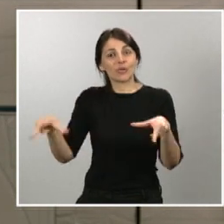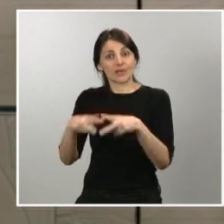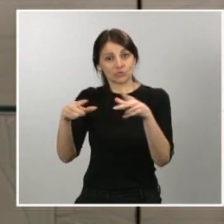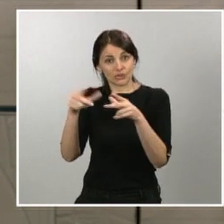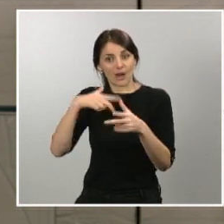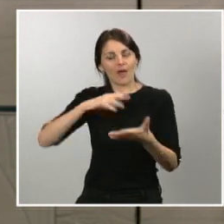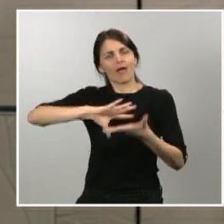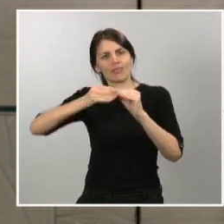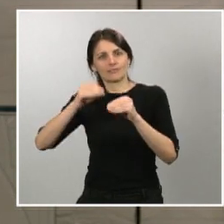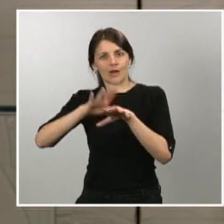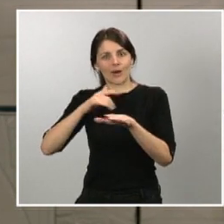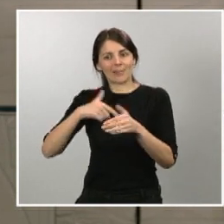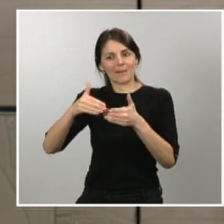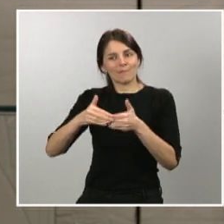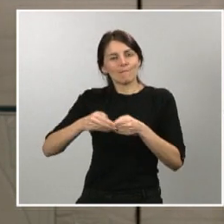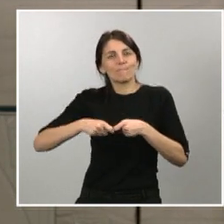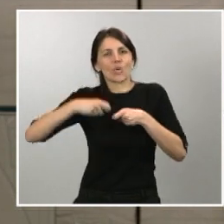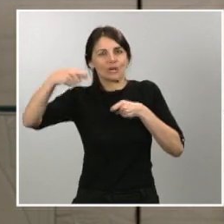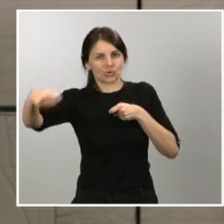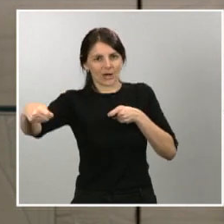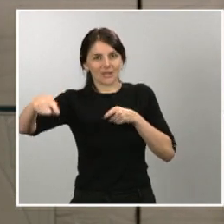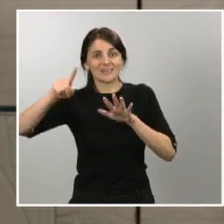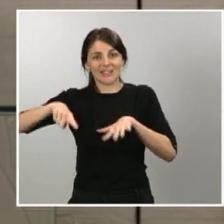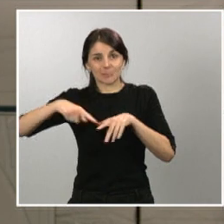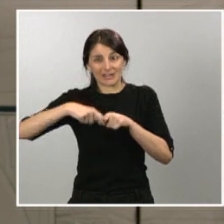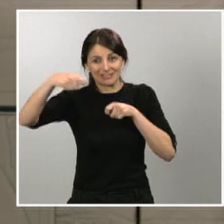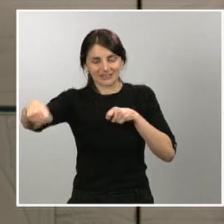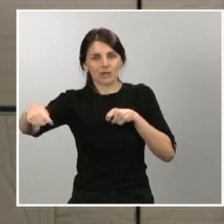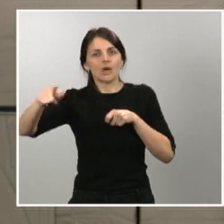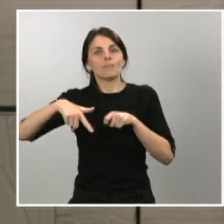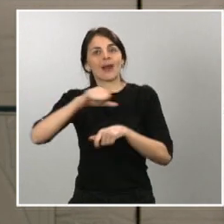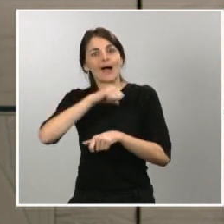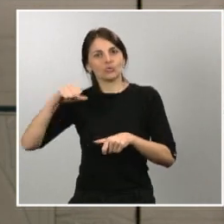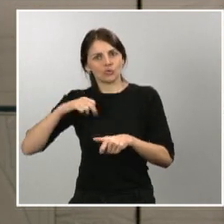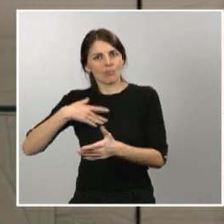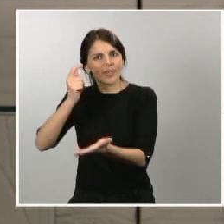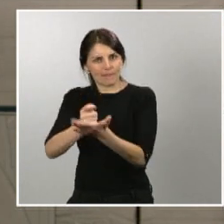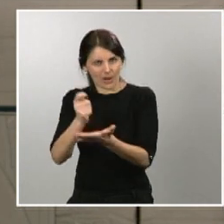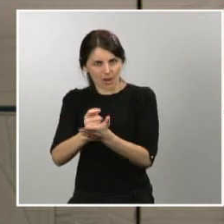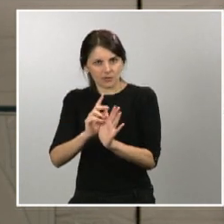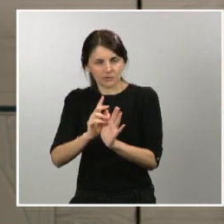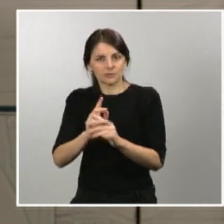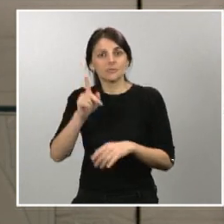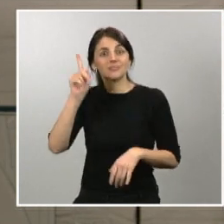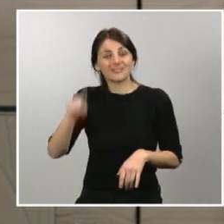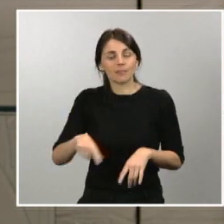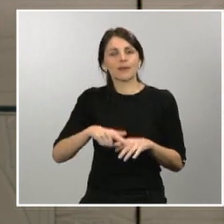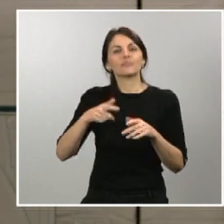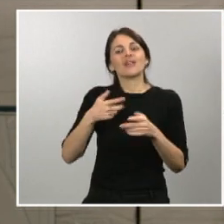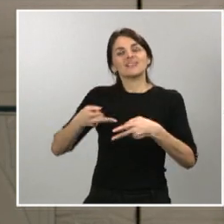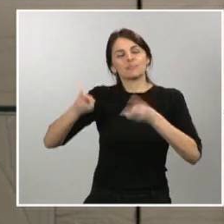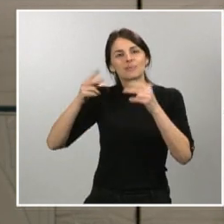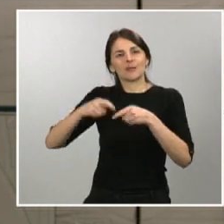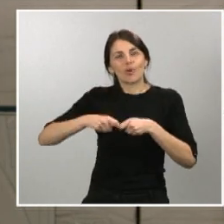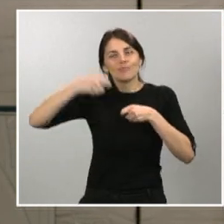cotizaciones durante seis meses para empresas y autónomos. Se permite también un aplazamiento del pago de las deudas con la seguridad